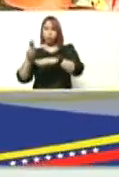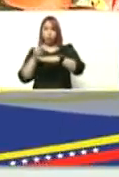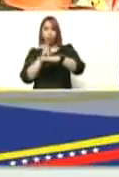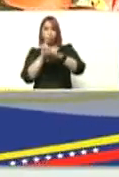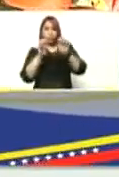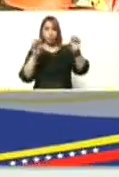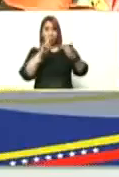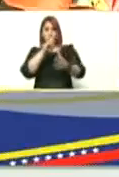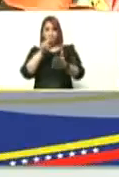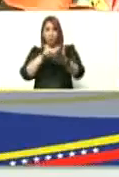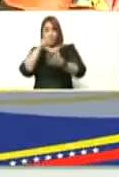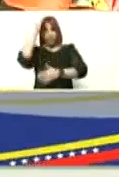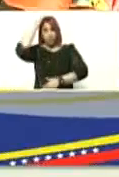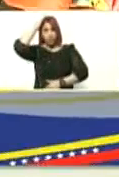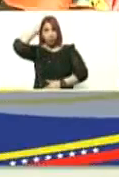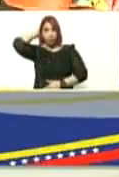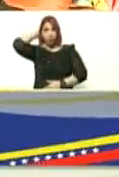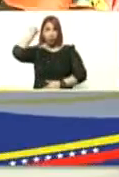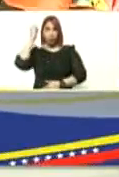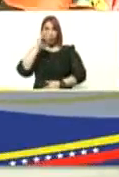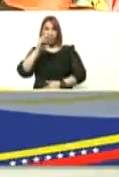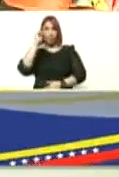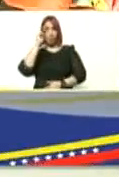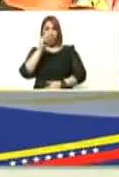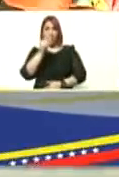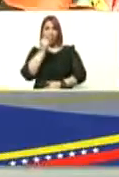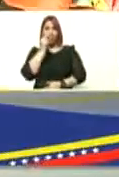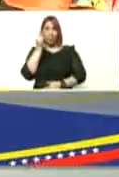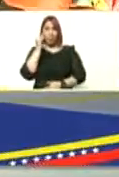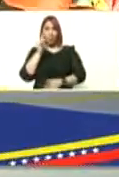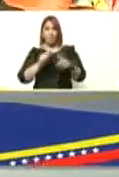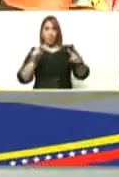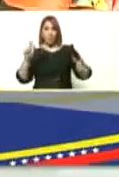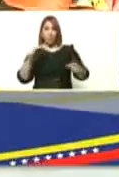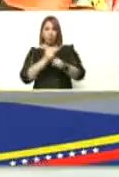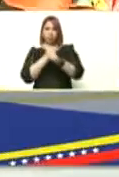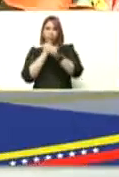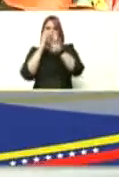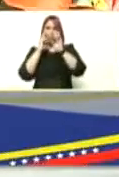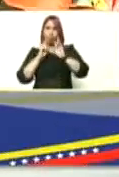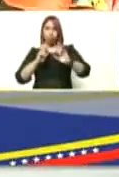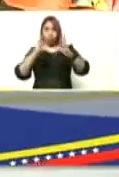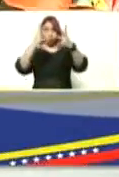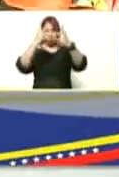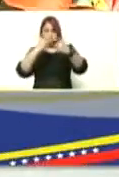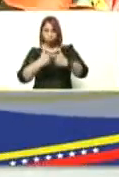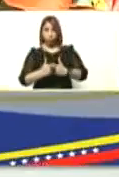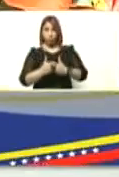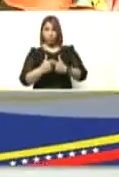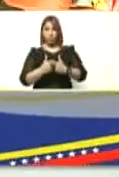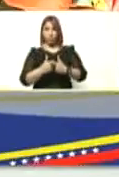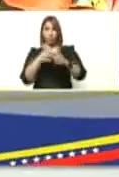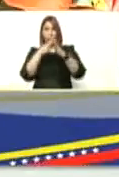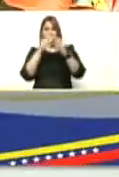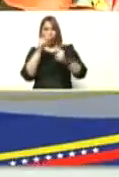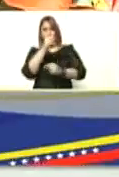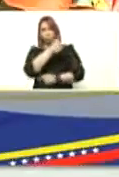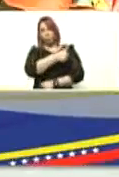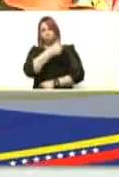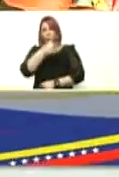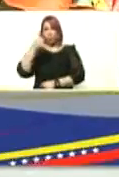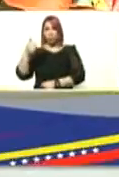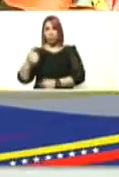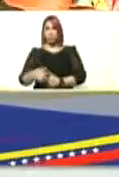de Miranda y a las maestras maestros personal obrero personal administrativo a todos y todas pues